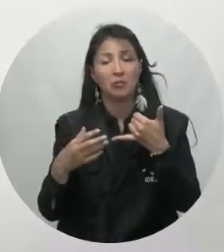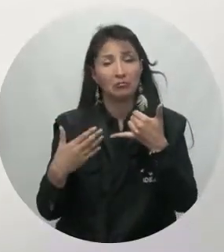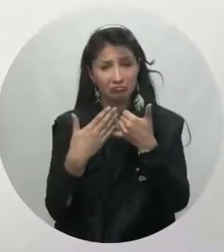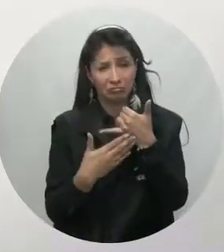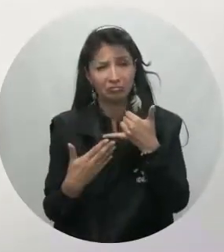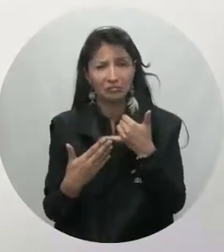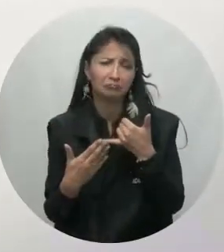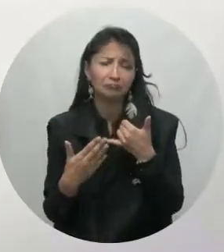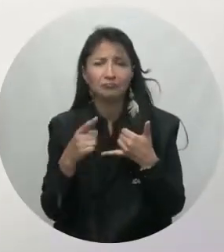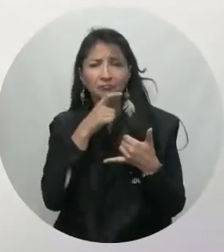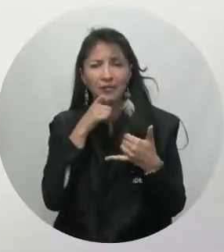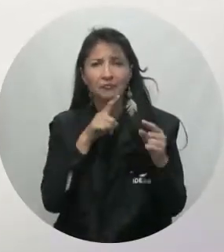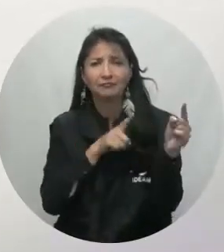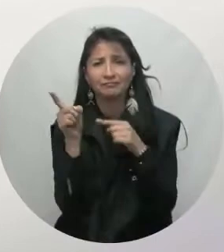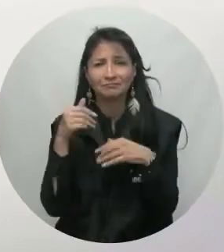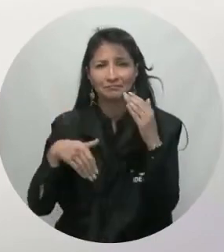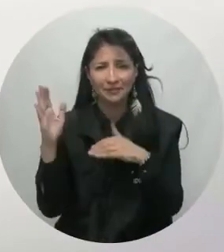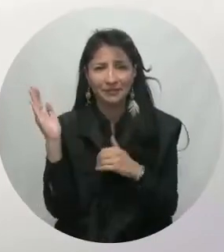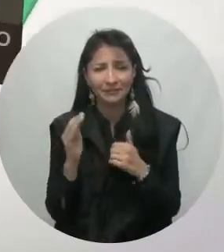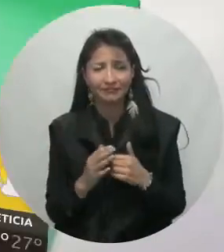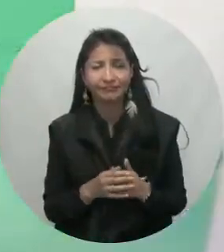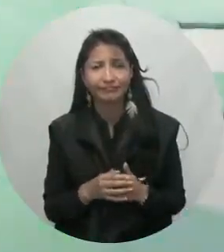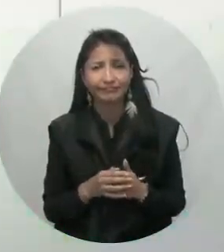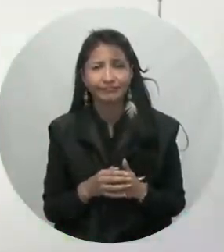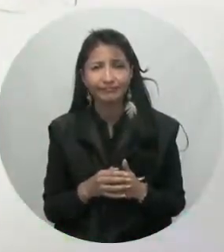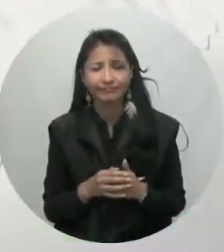mientras que en el resto de la región habrá tiempo seco.